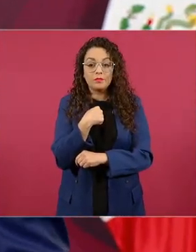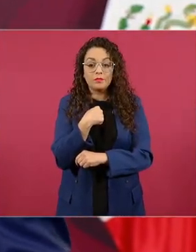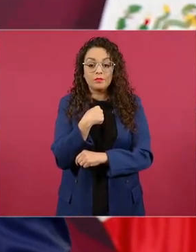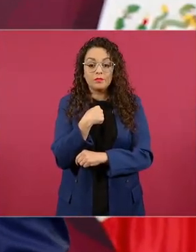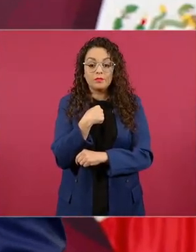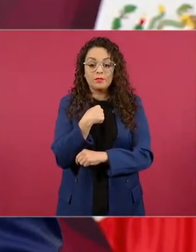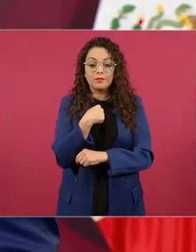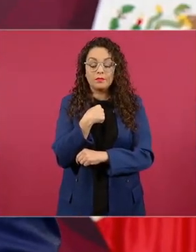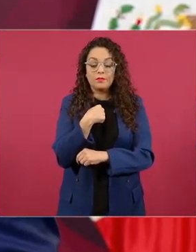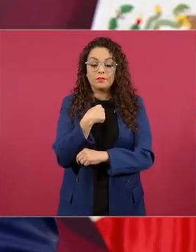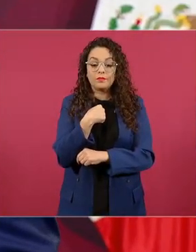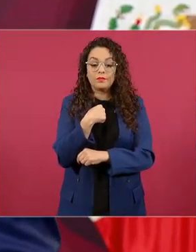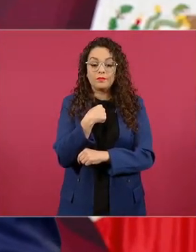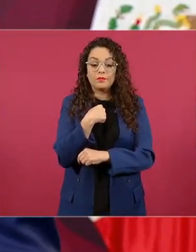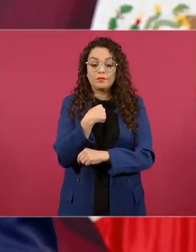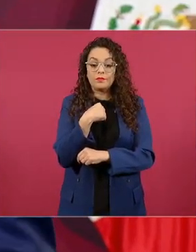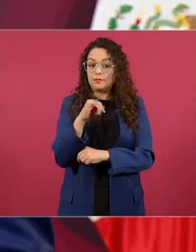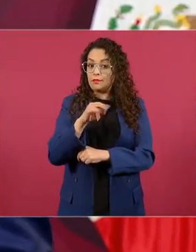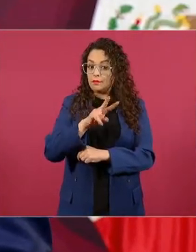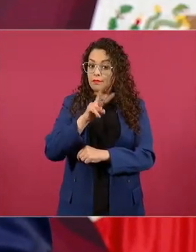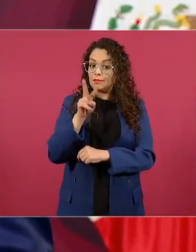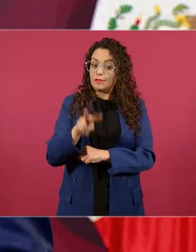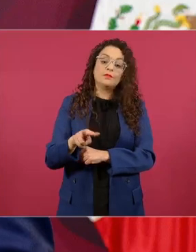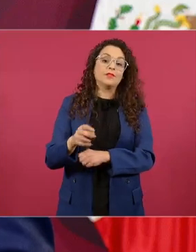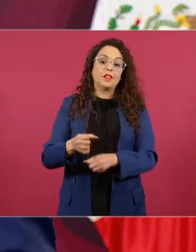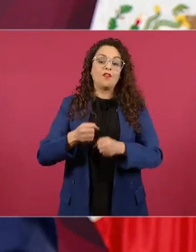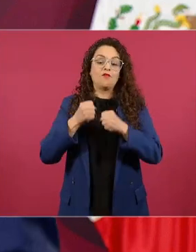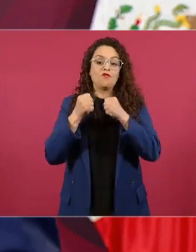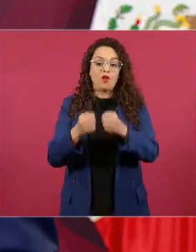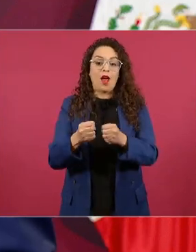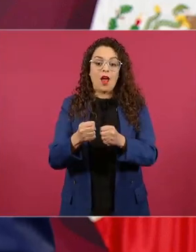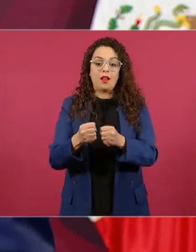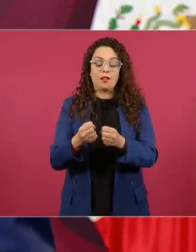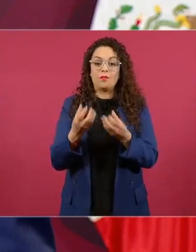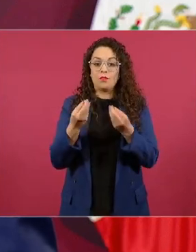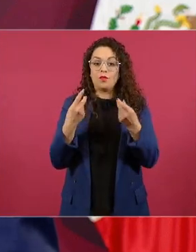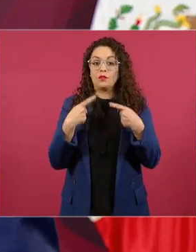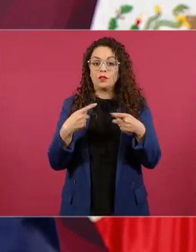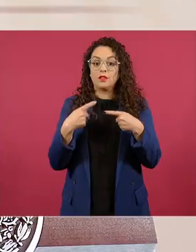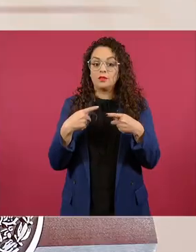este sí era una ola de simpatía muy fuerte